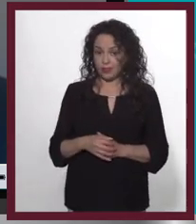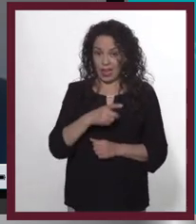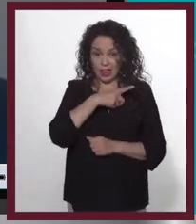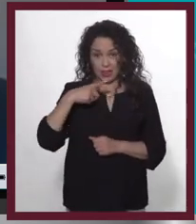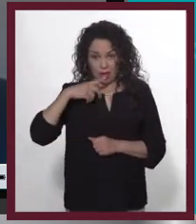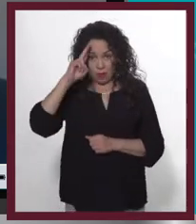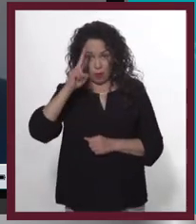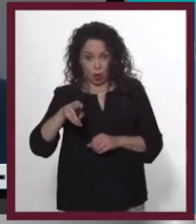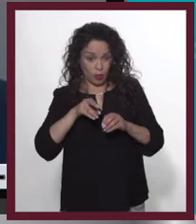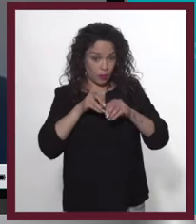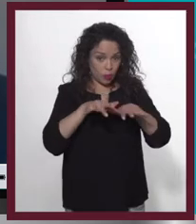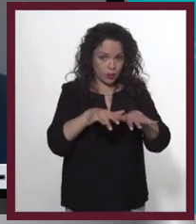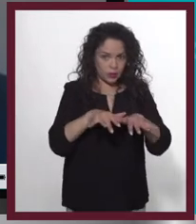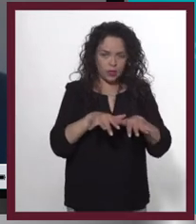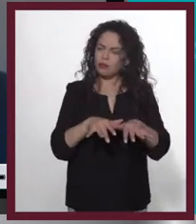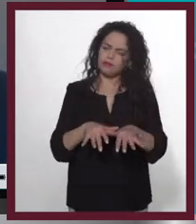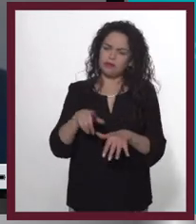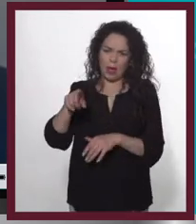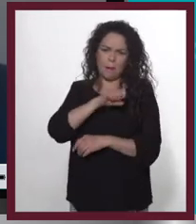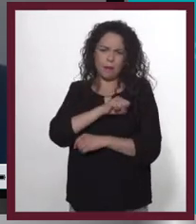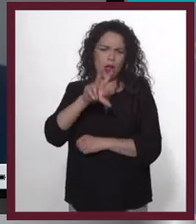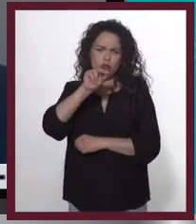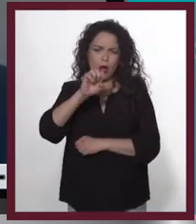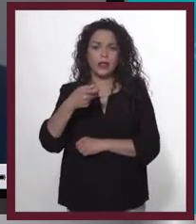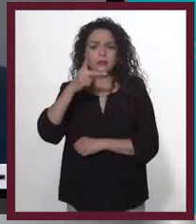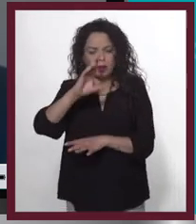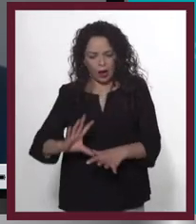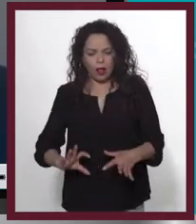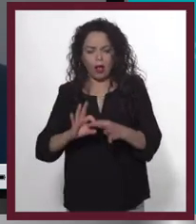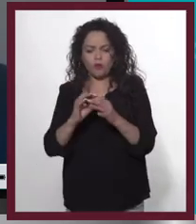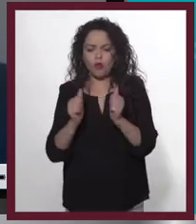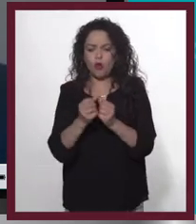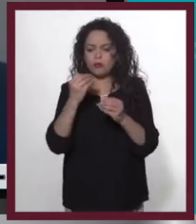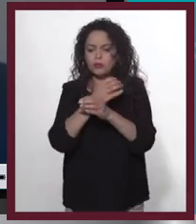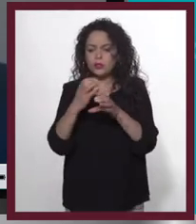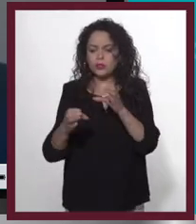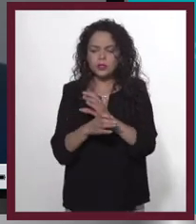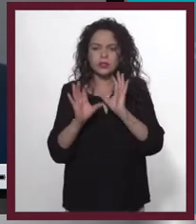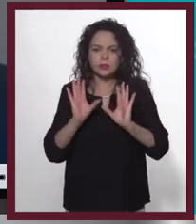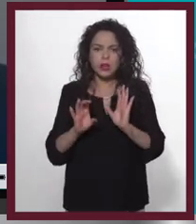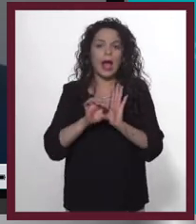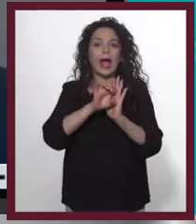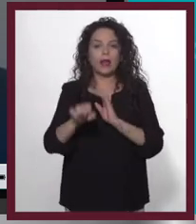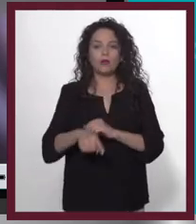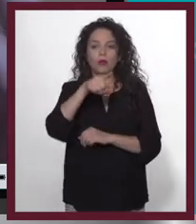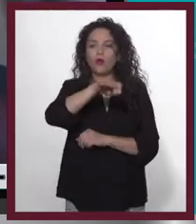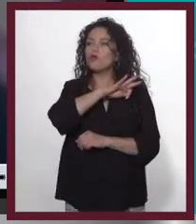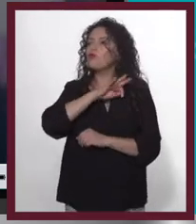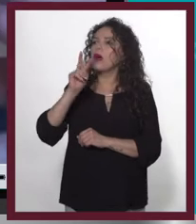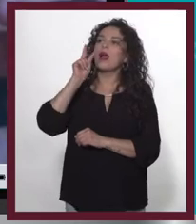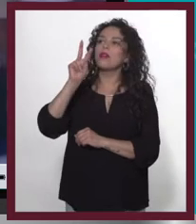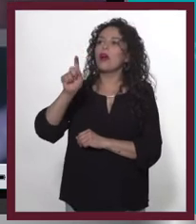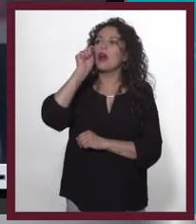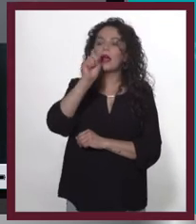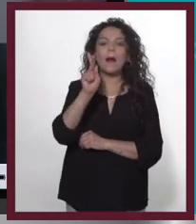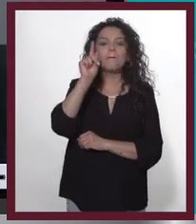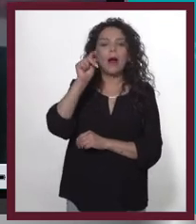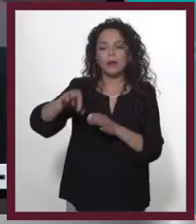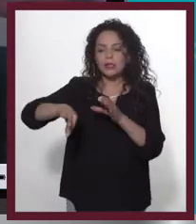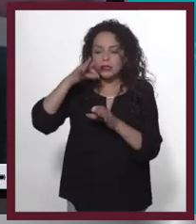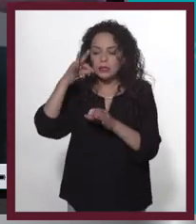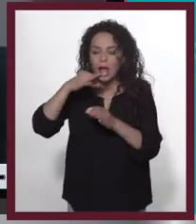No es mala la publicidad y la publicidad se asocia con muchas cosas que no tienen sentido. sea, puedes ver unas